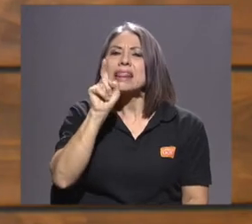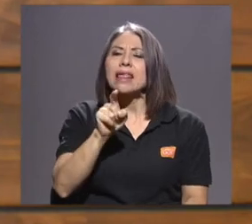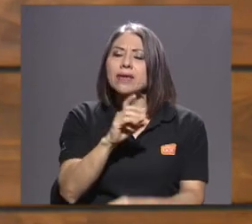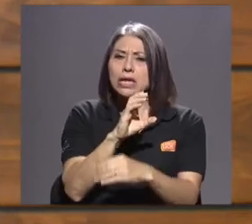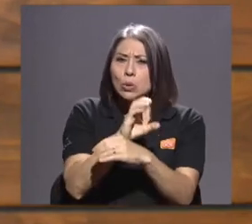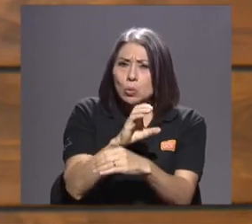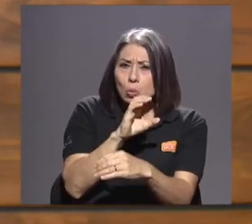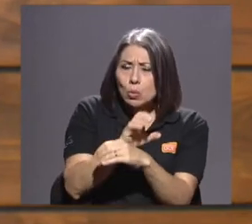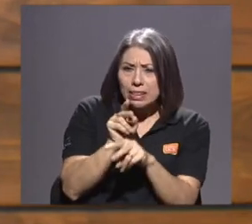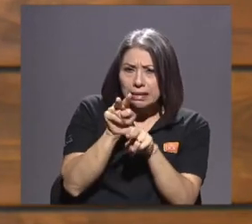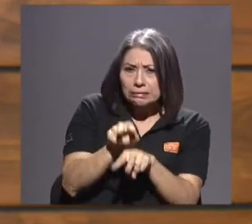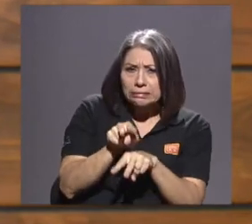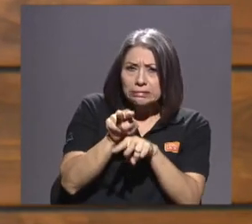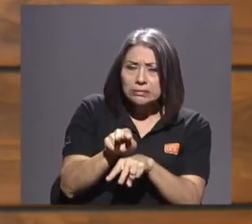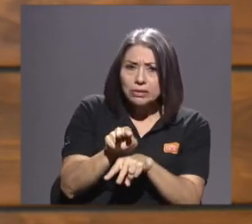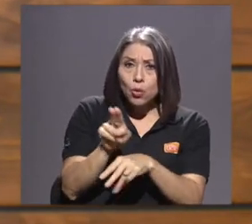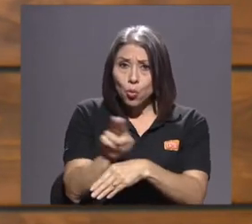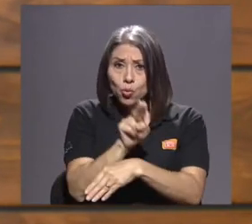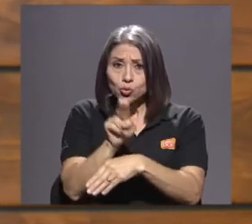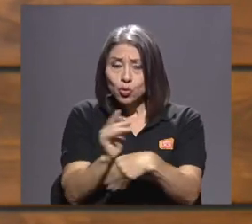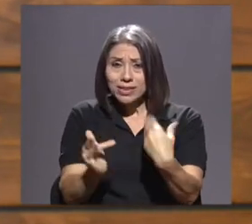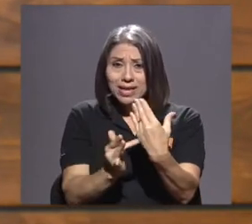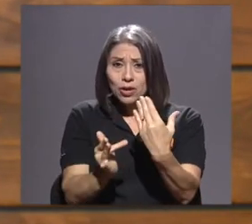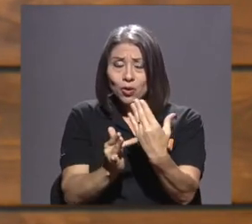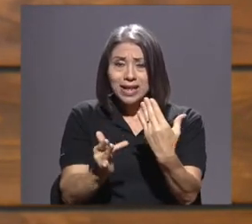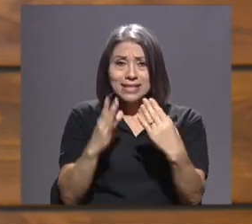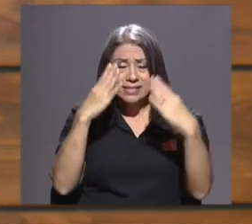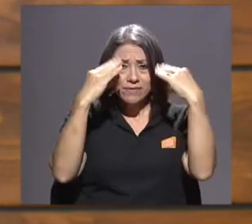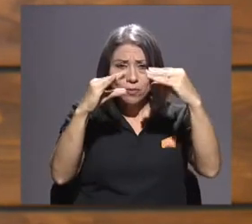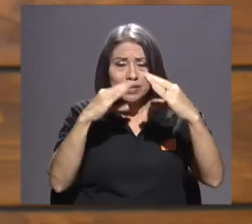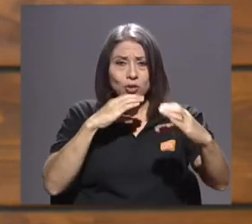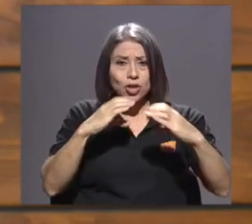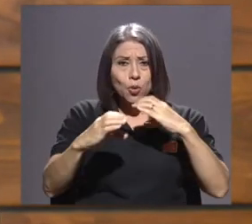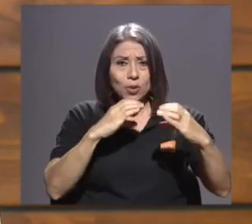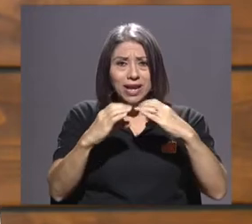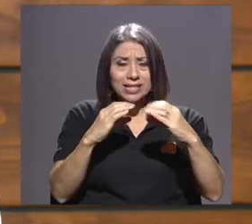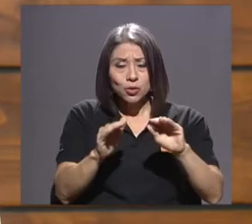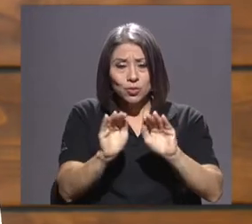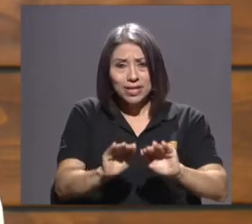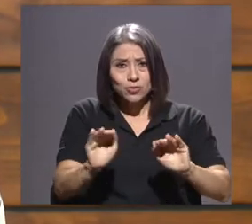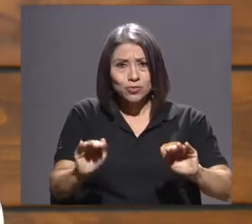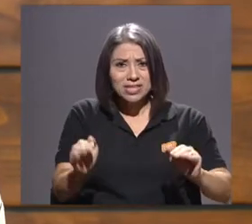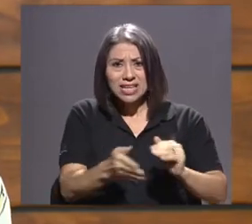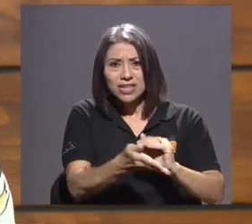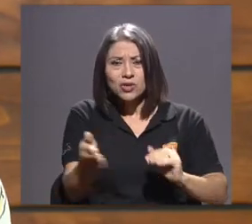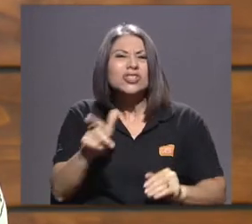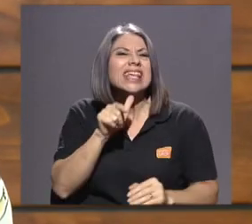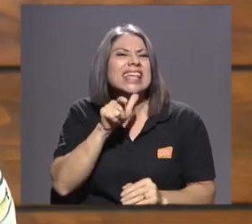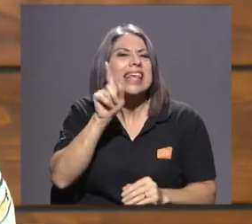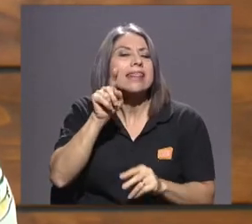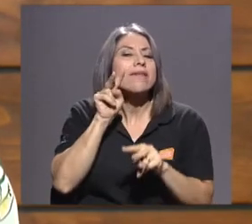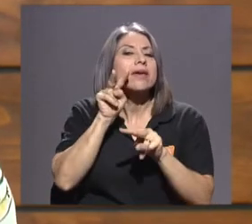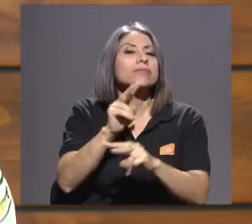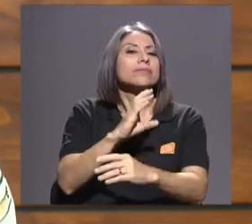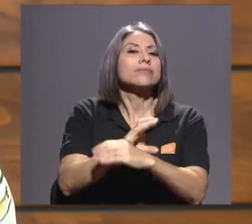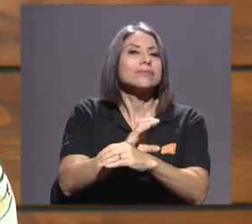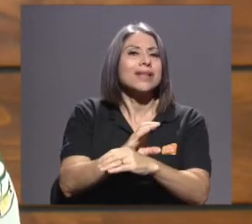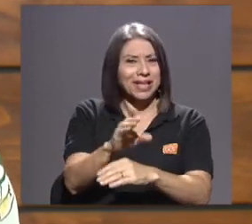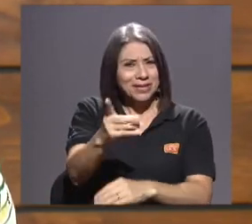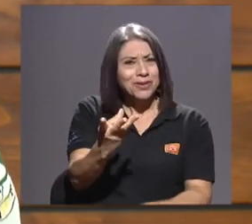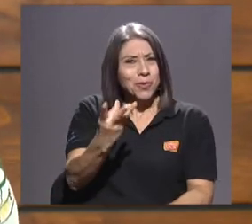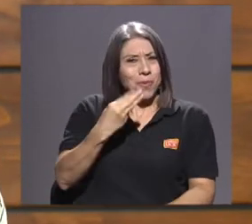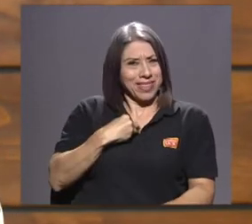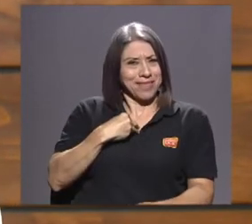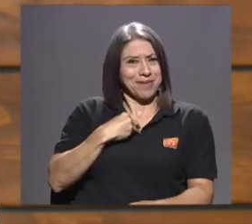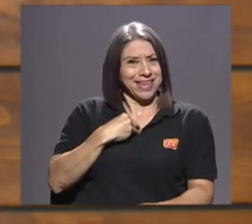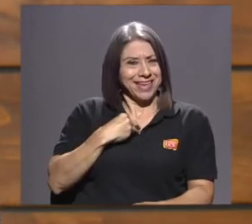realmente por el uso de las tecnologías de información y comunicación de los niños y las niñas? Cuénteme, en Facebook o en Twitter,